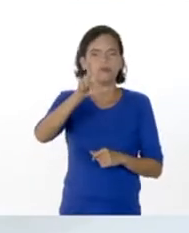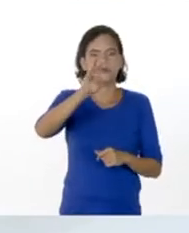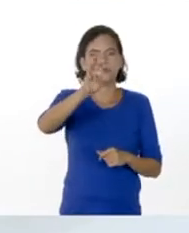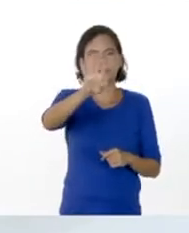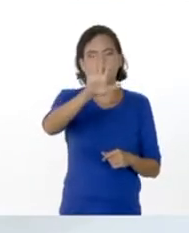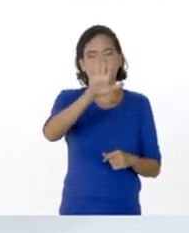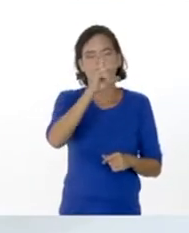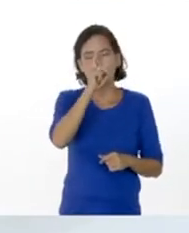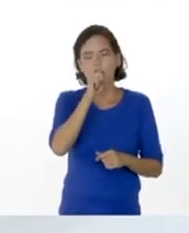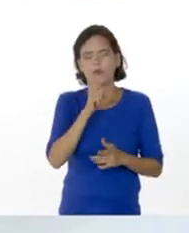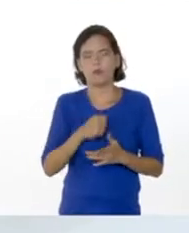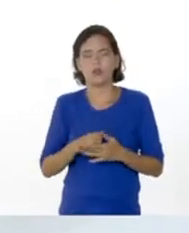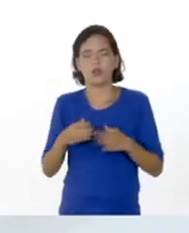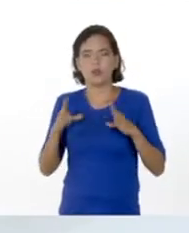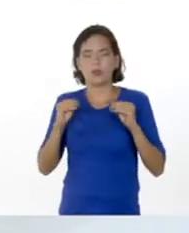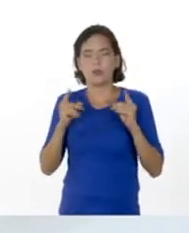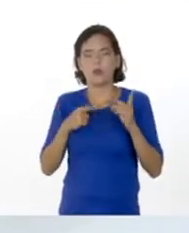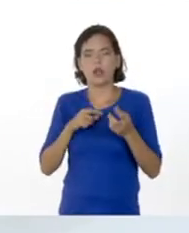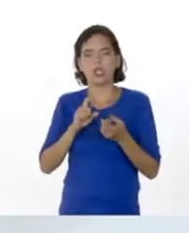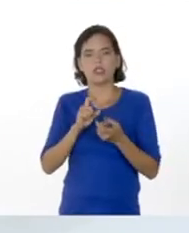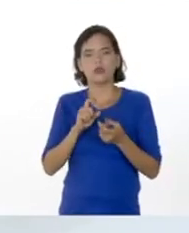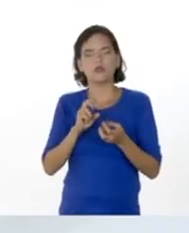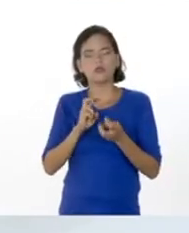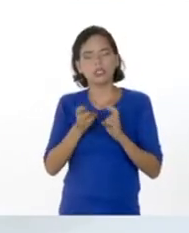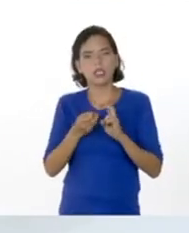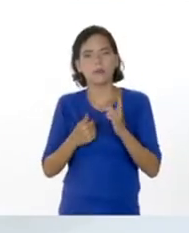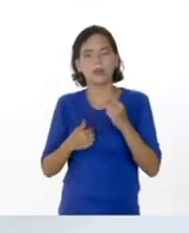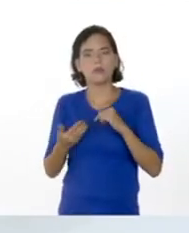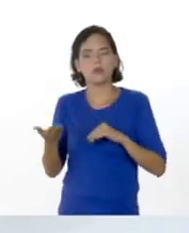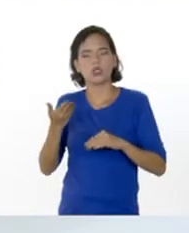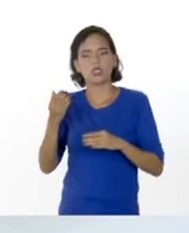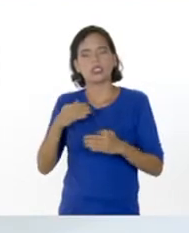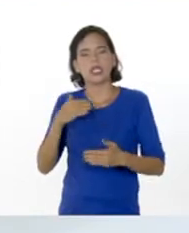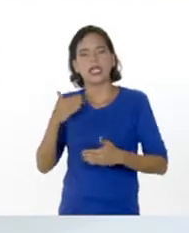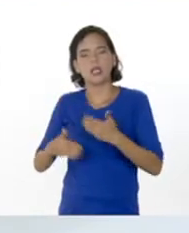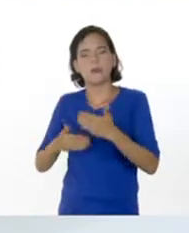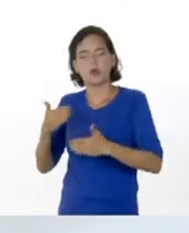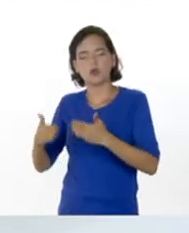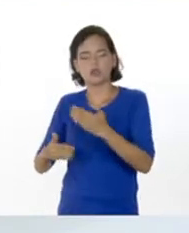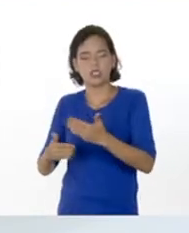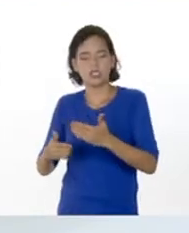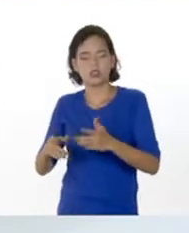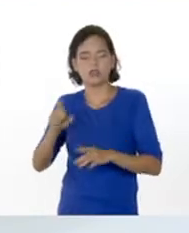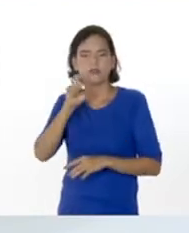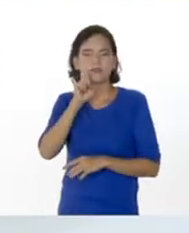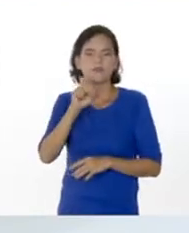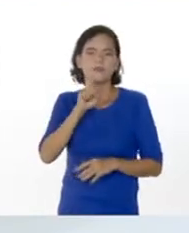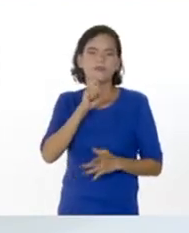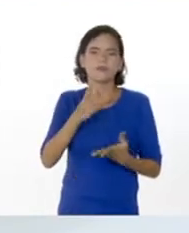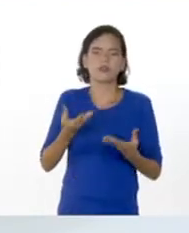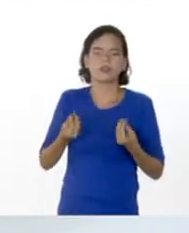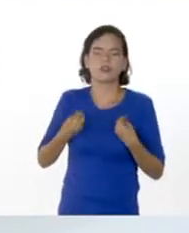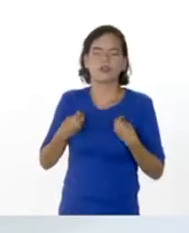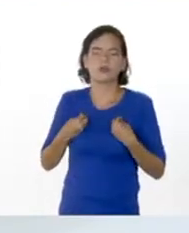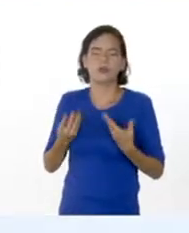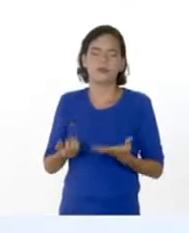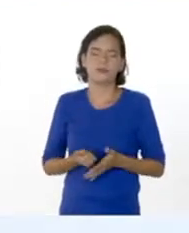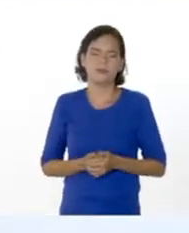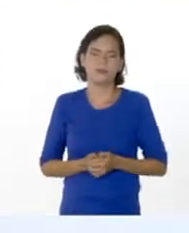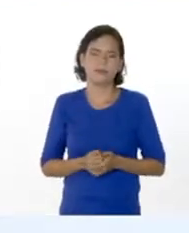y quinto, hoy vamos a hablar de un tema muy importante, el proceso de gestación de un ser vivo, ¿ok?